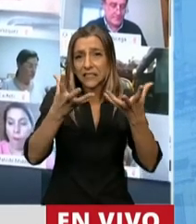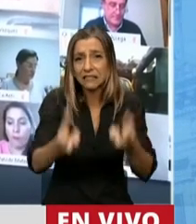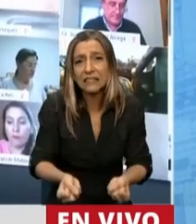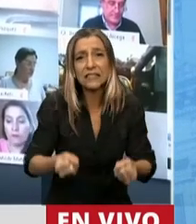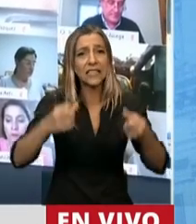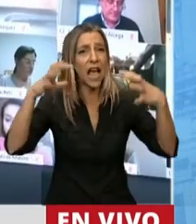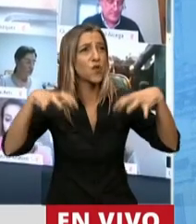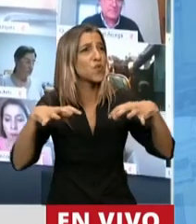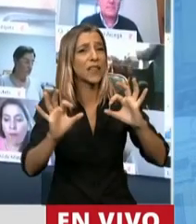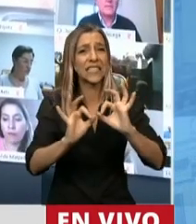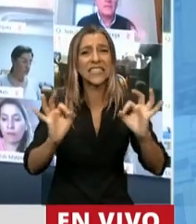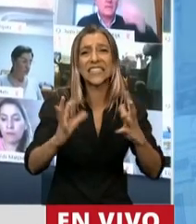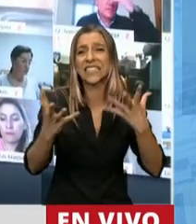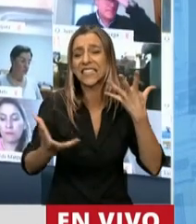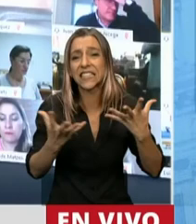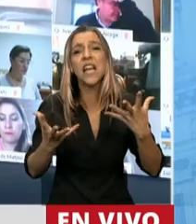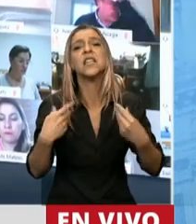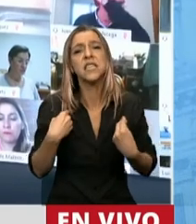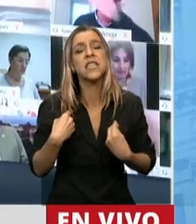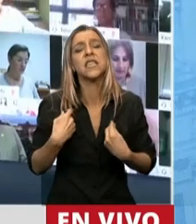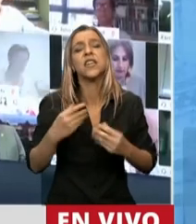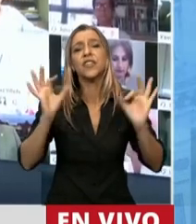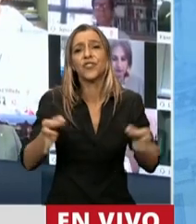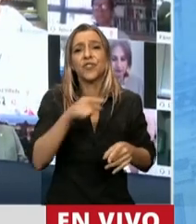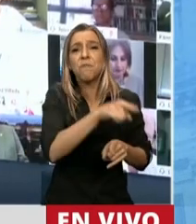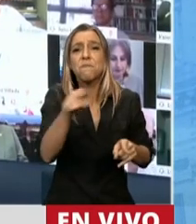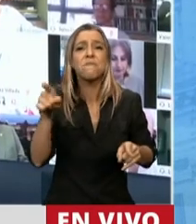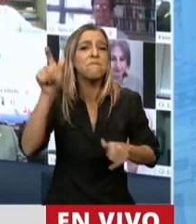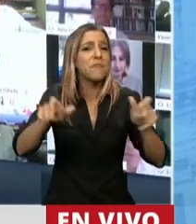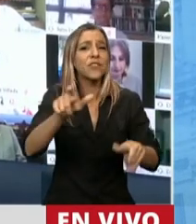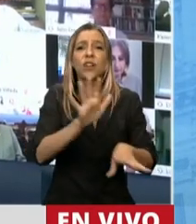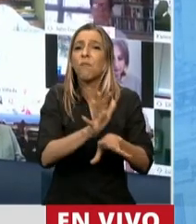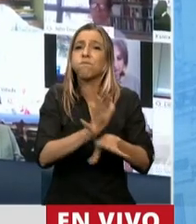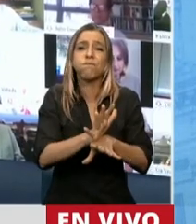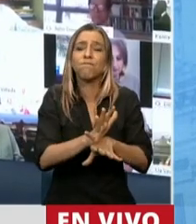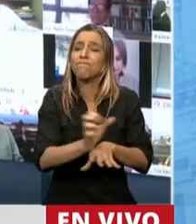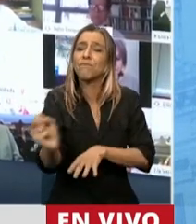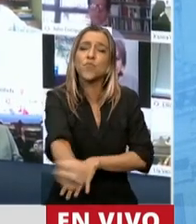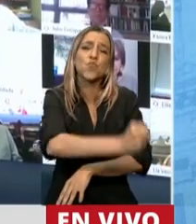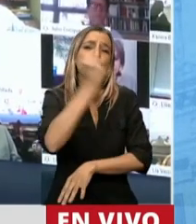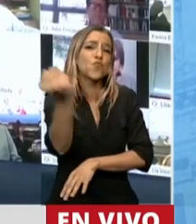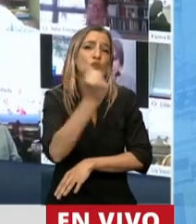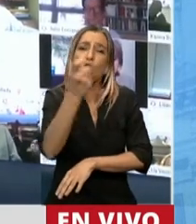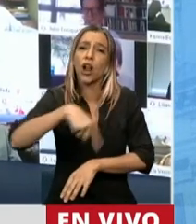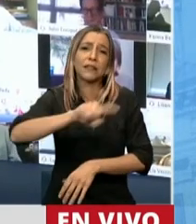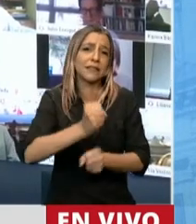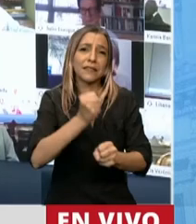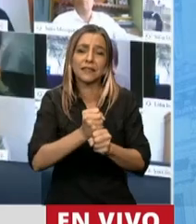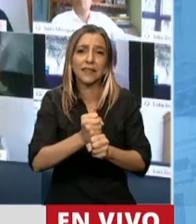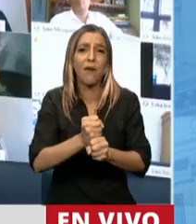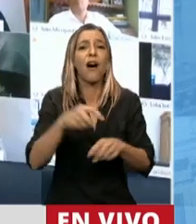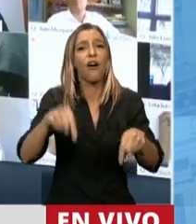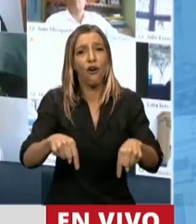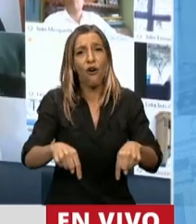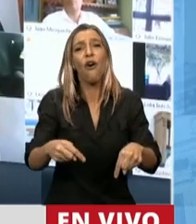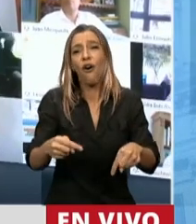habíamos tenido y si no hubiera sido por la tarea de estos héroes, hoy estaríamos pasándola mucho peor. Muchas gracias y vaya a